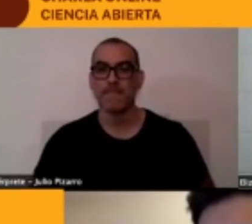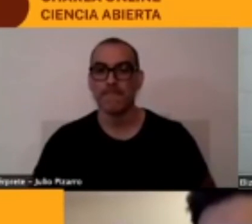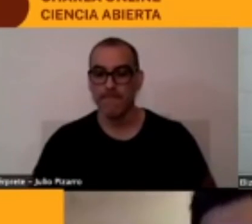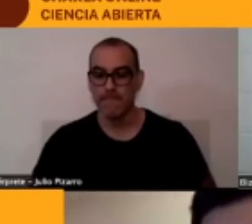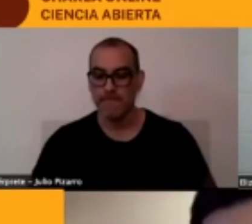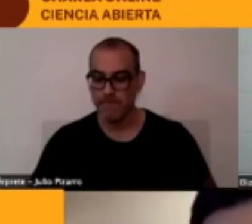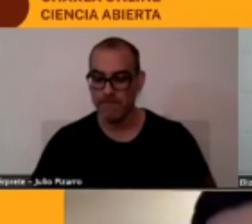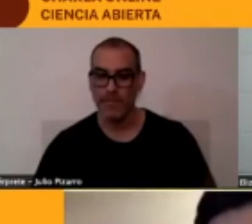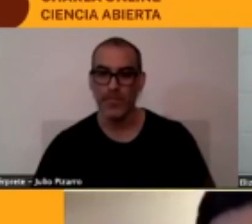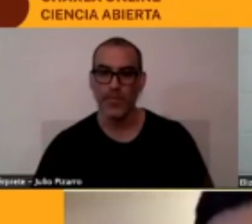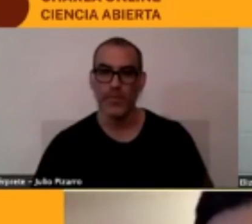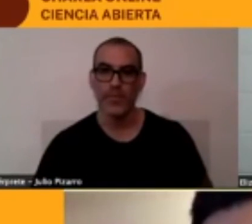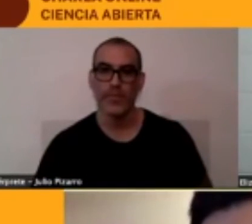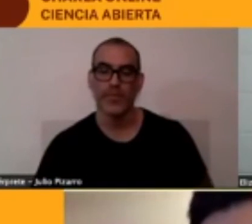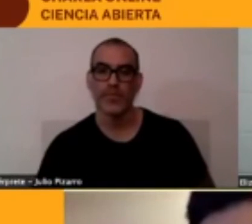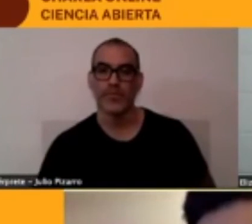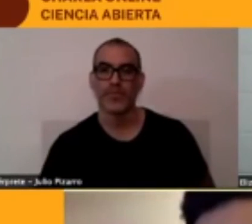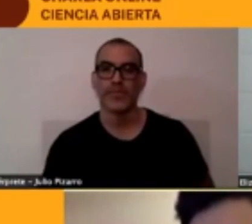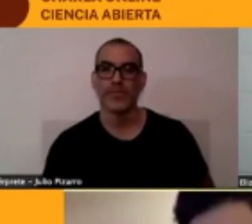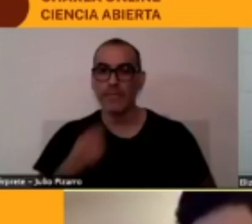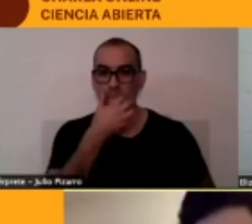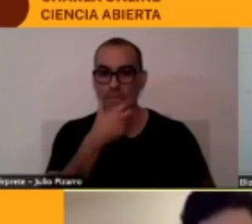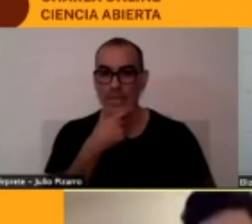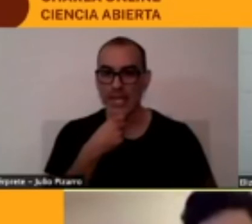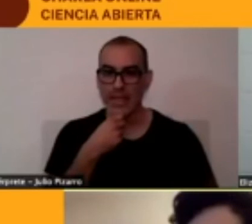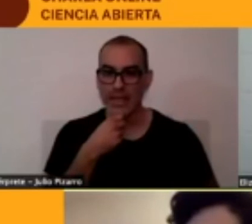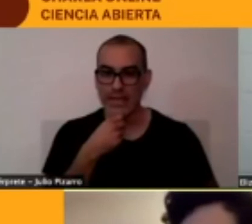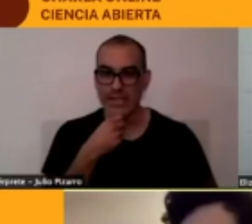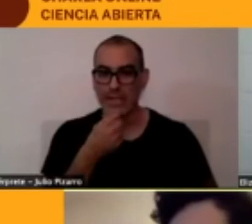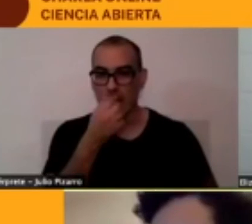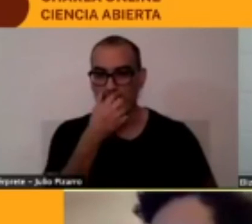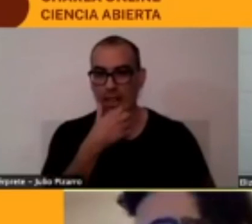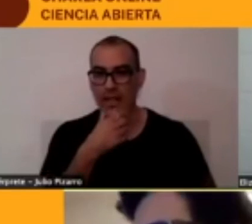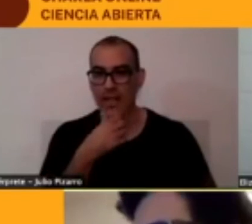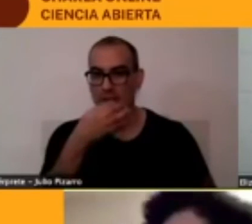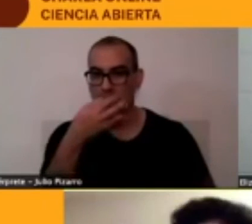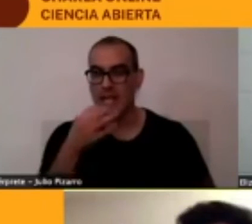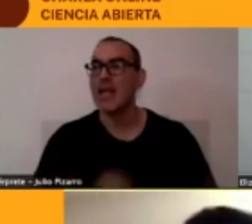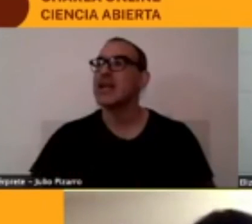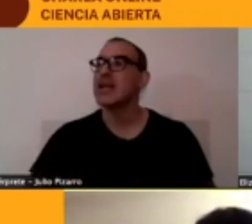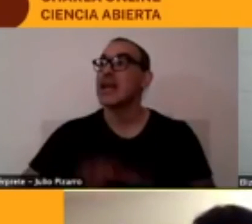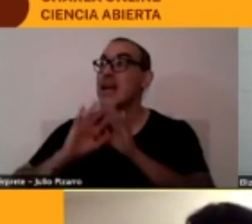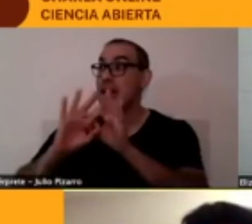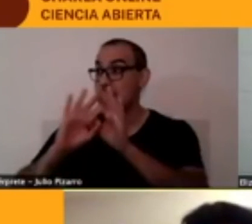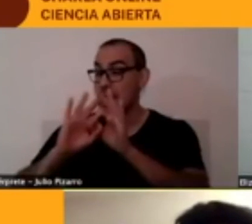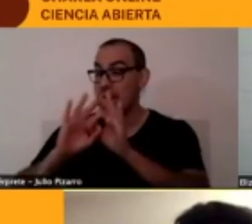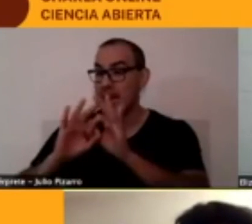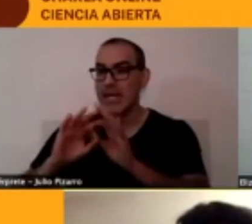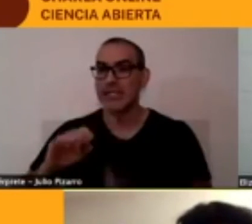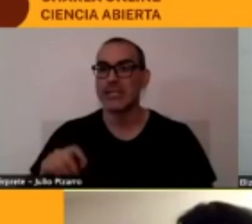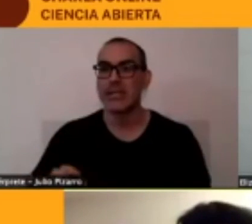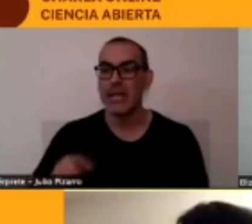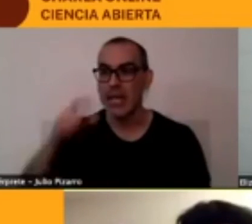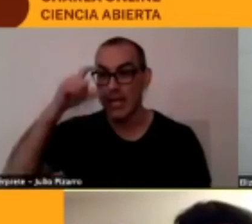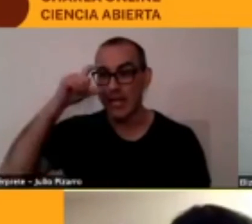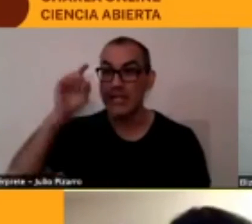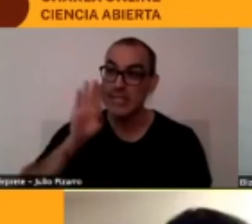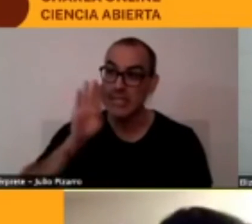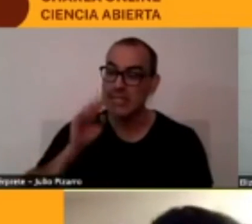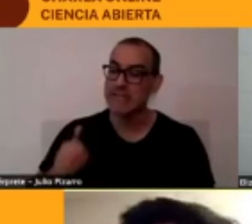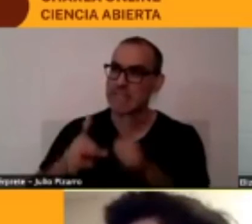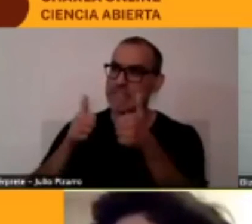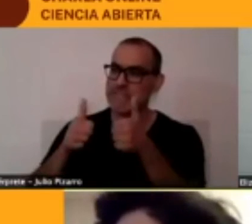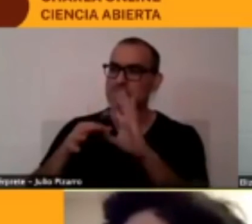bueno muchas gracias Elizabeth queremos empezar a saludar también a la gente que nos está acompañando desde el inicio de la